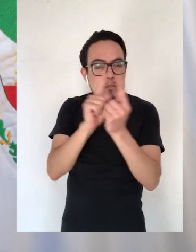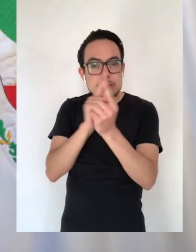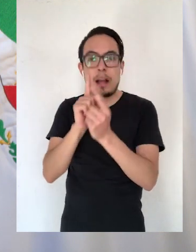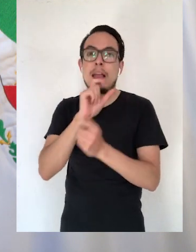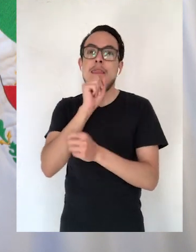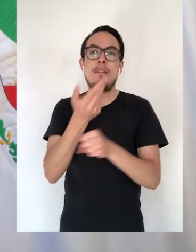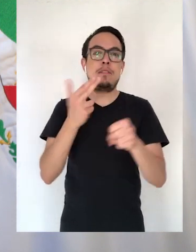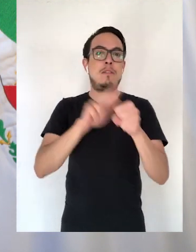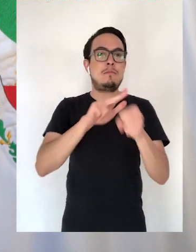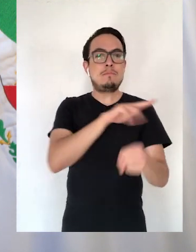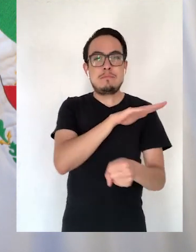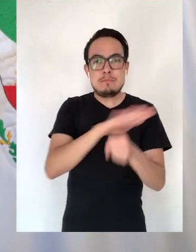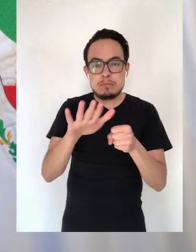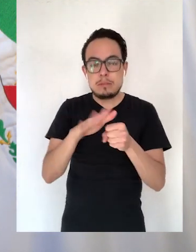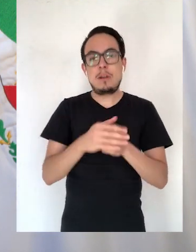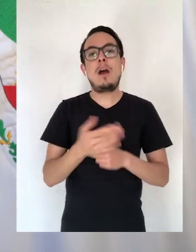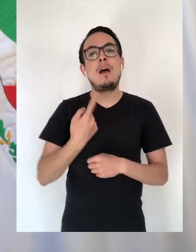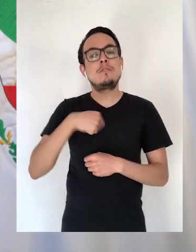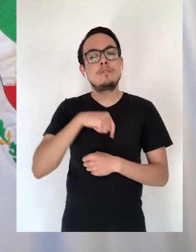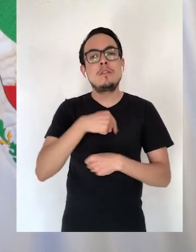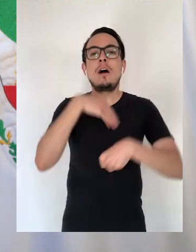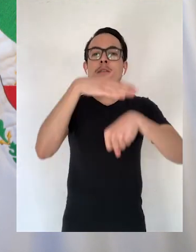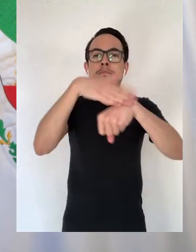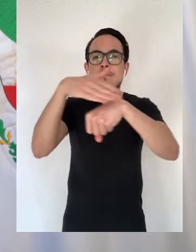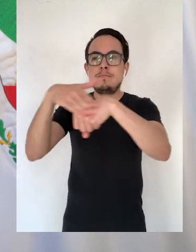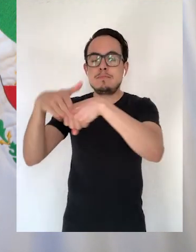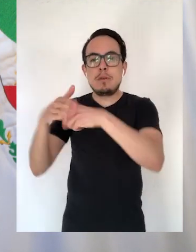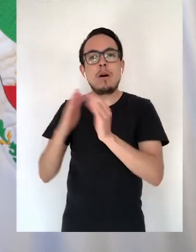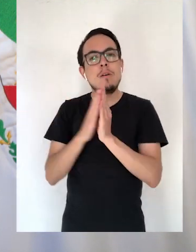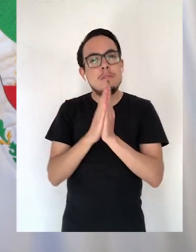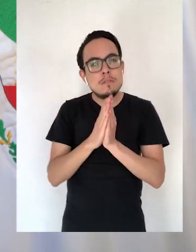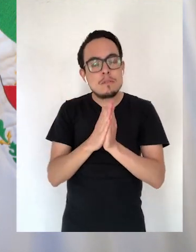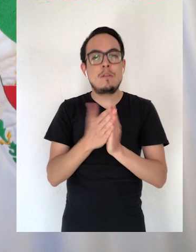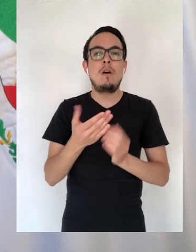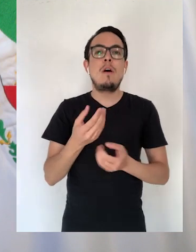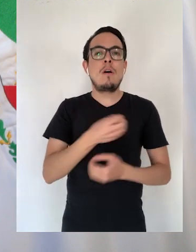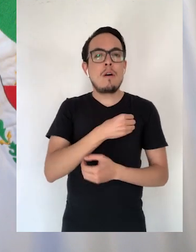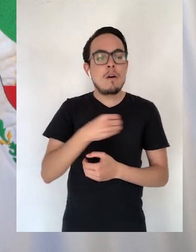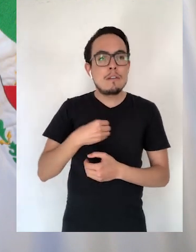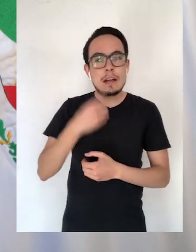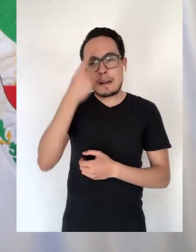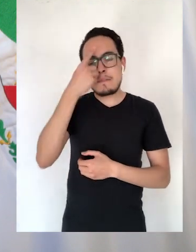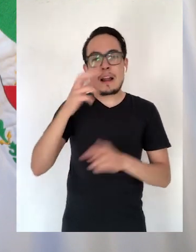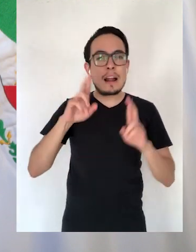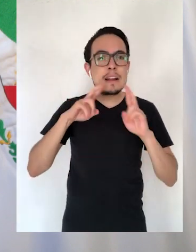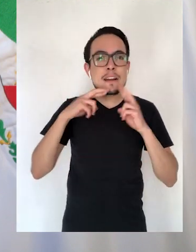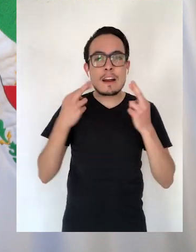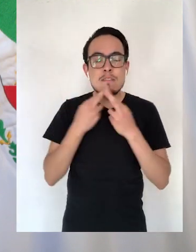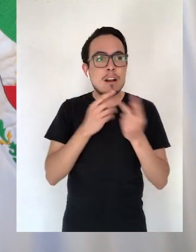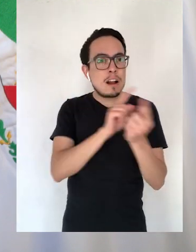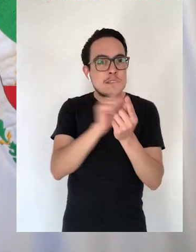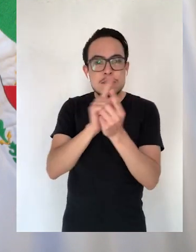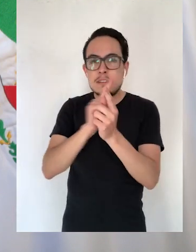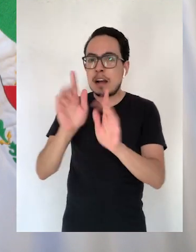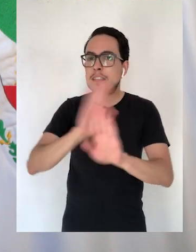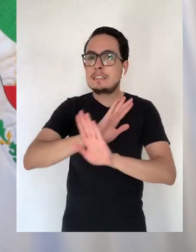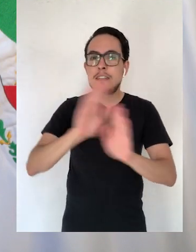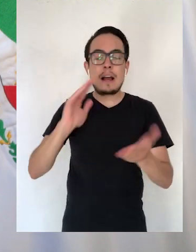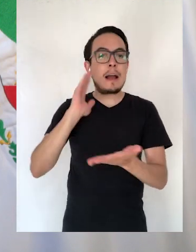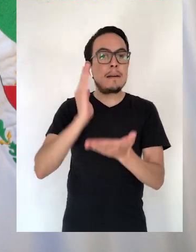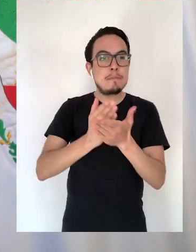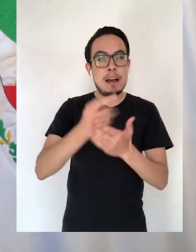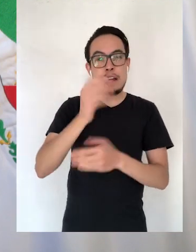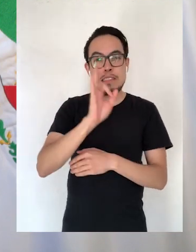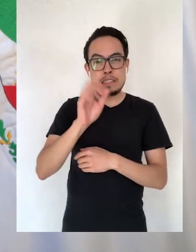los niveles que presentamos ahorita, tanto de interacción como de hospitalización. Hacemos un atento llamado a terminar de manera voluntaria los